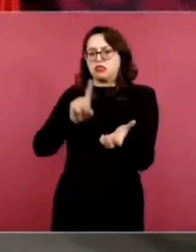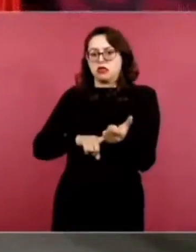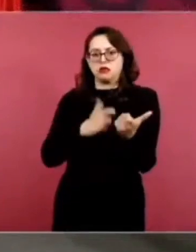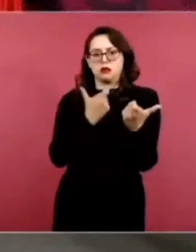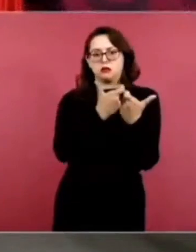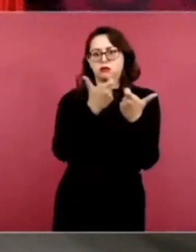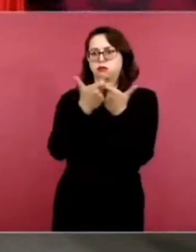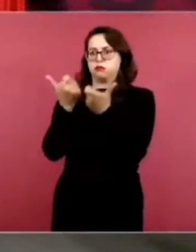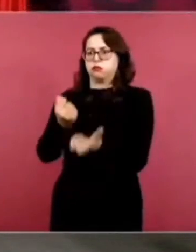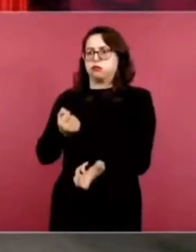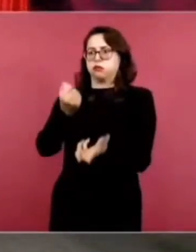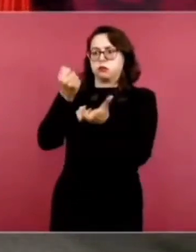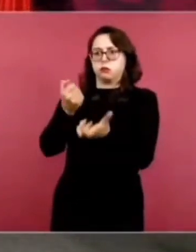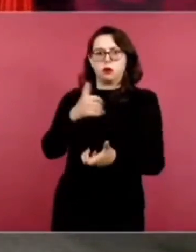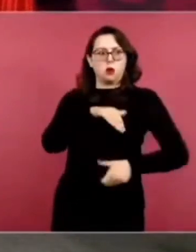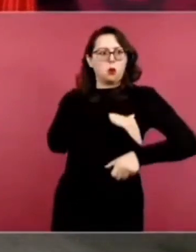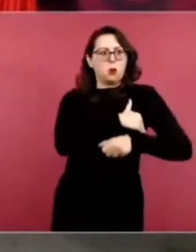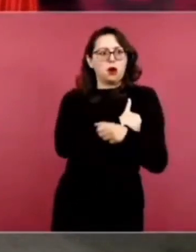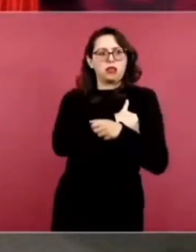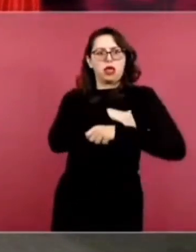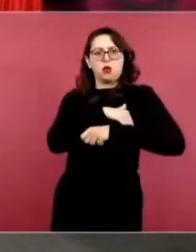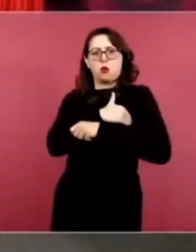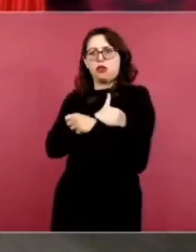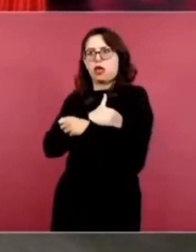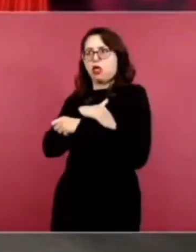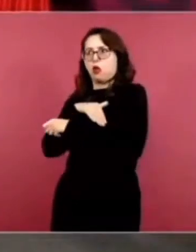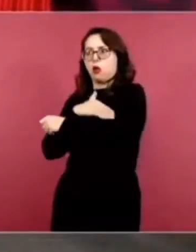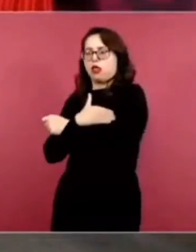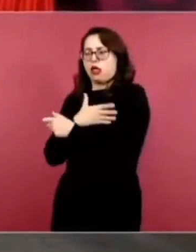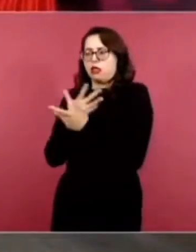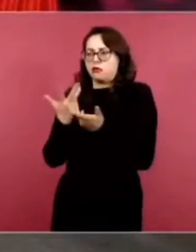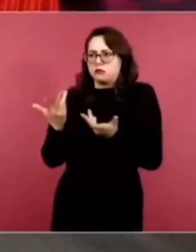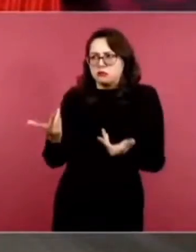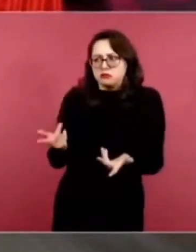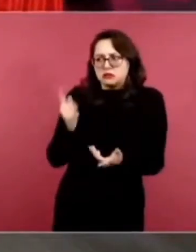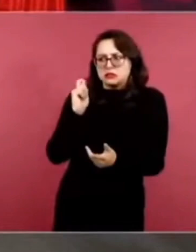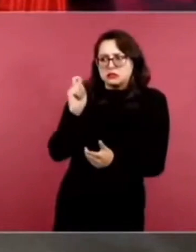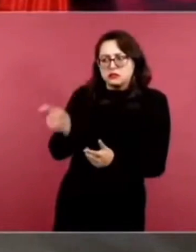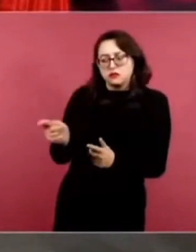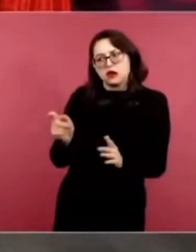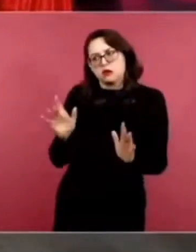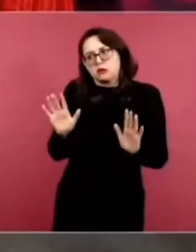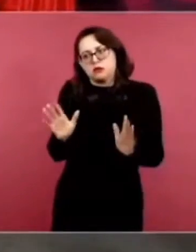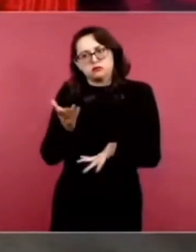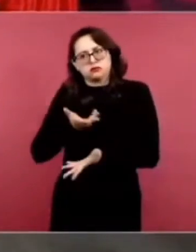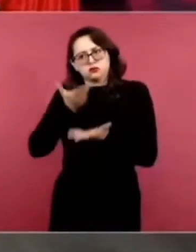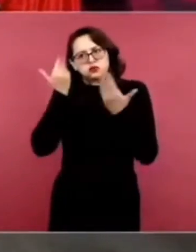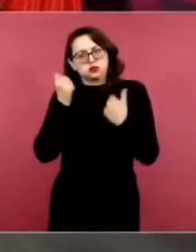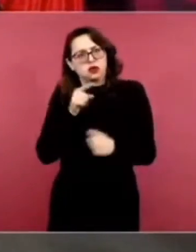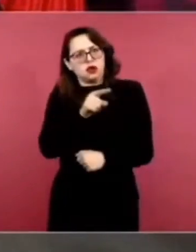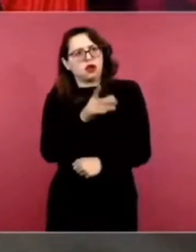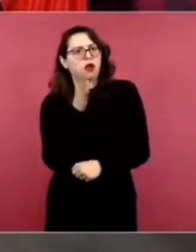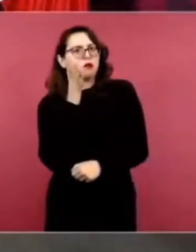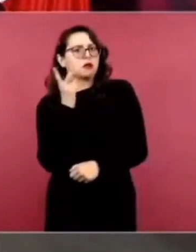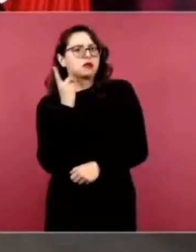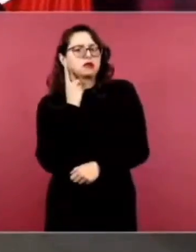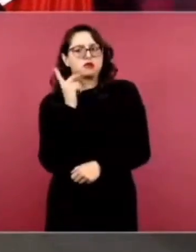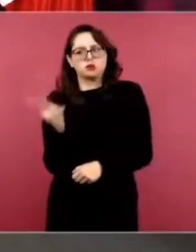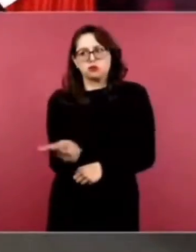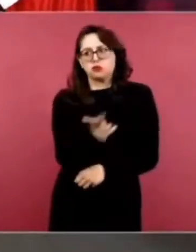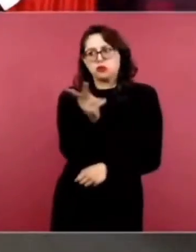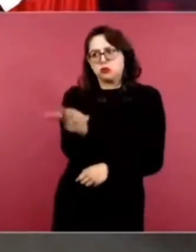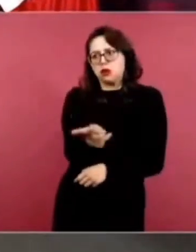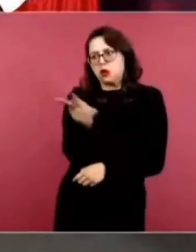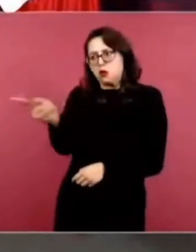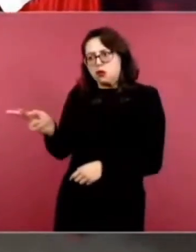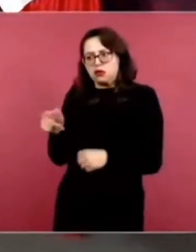diferentes fideicomisos para diferentes cosas que ellos habrán de evaluar y de determinar si deben